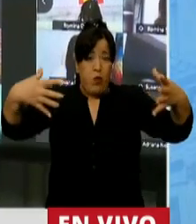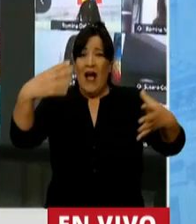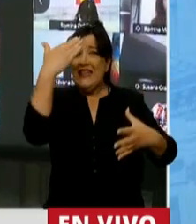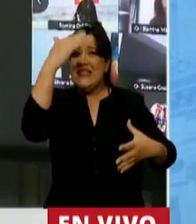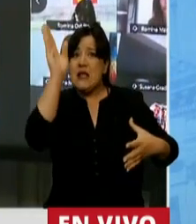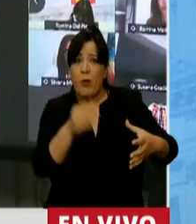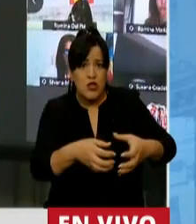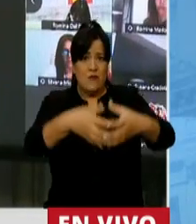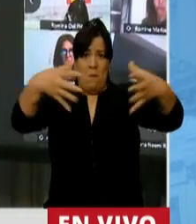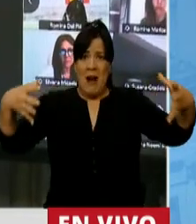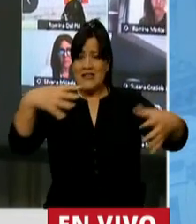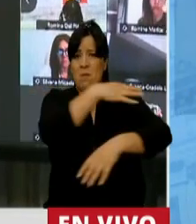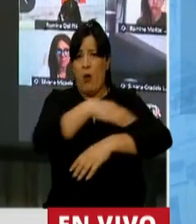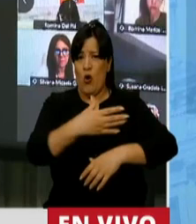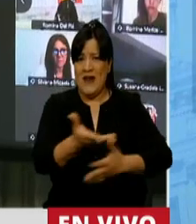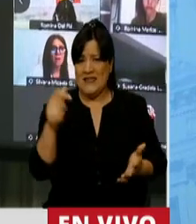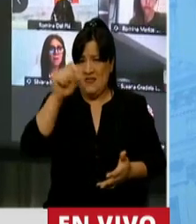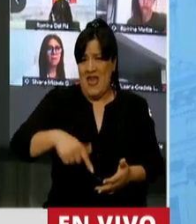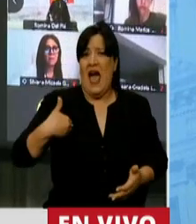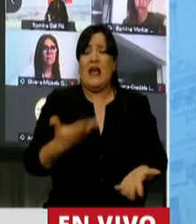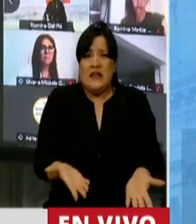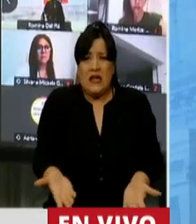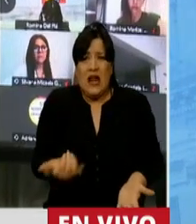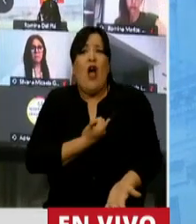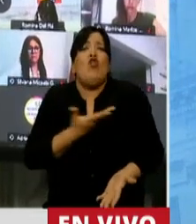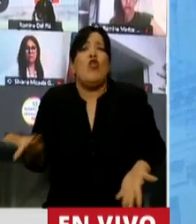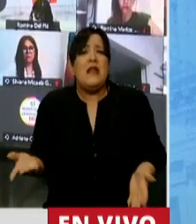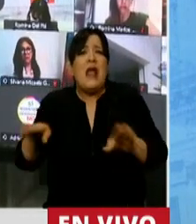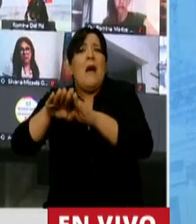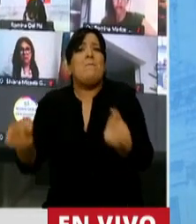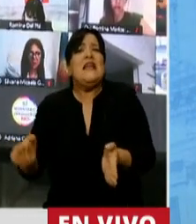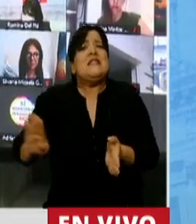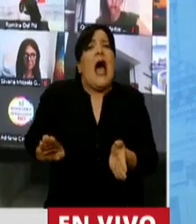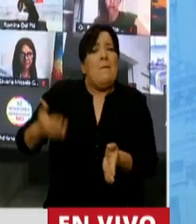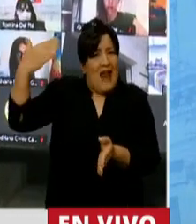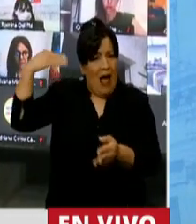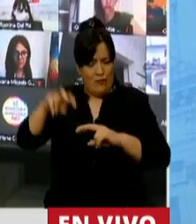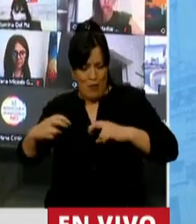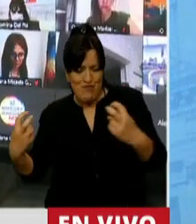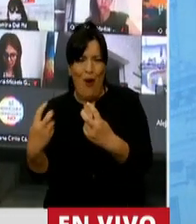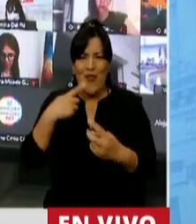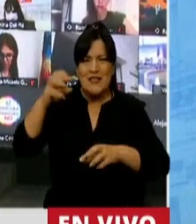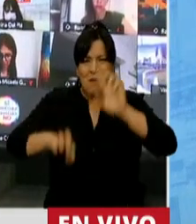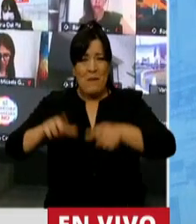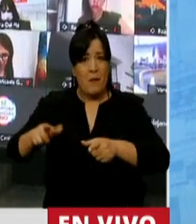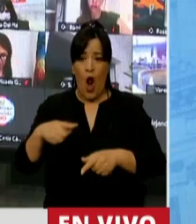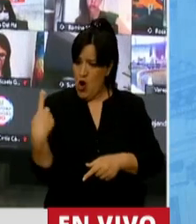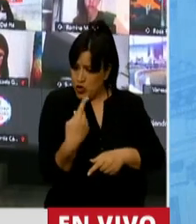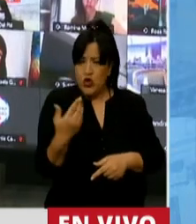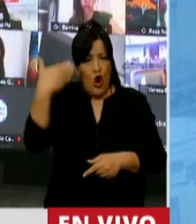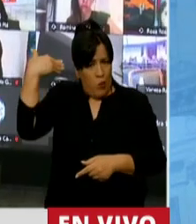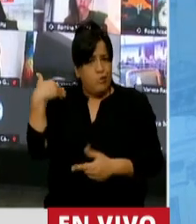pobres en la Argentina. ¿Dónde está la mesa del hambre? Nosotros hicimos propuestas